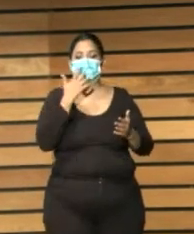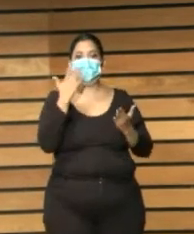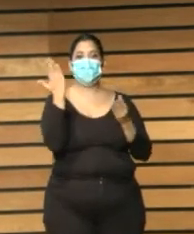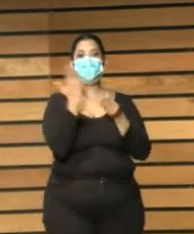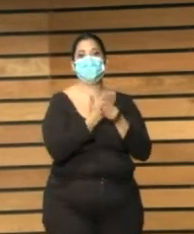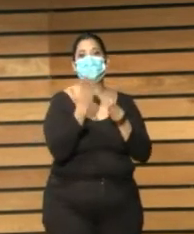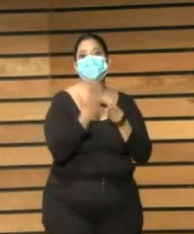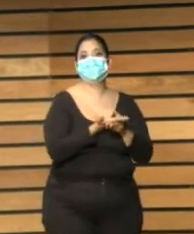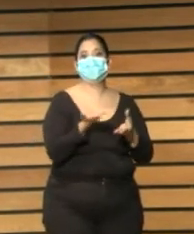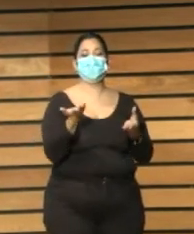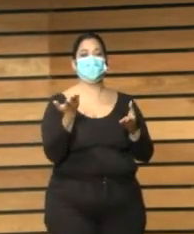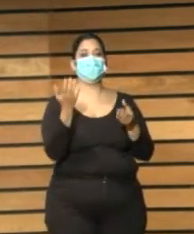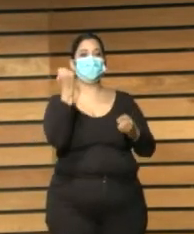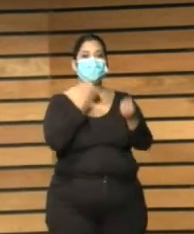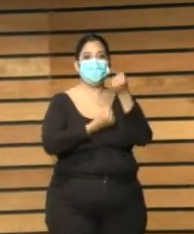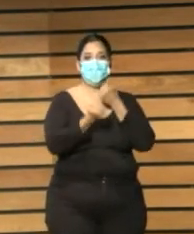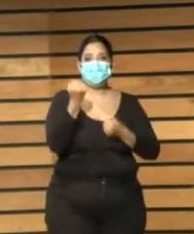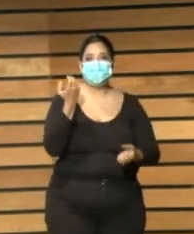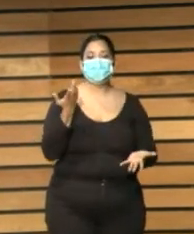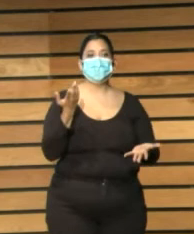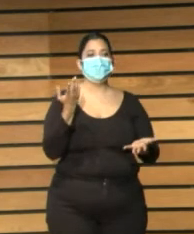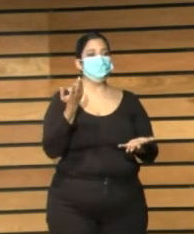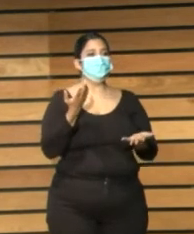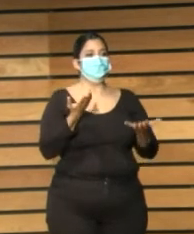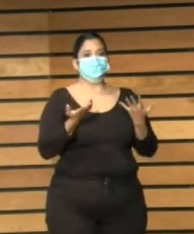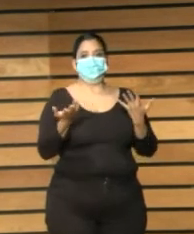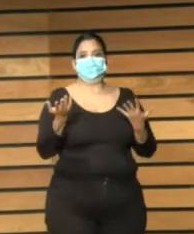biblioteconomía creo que